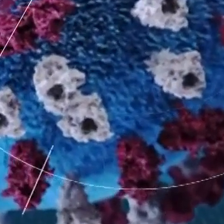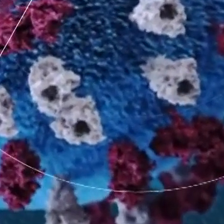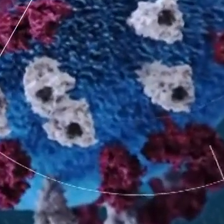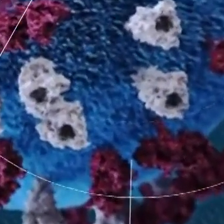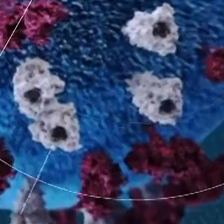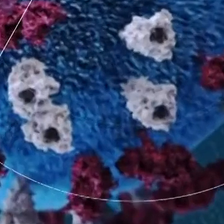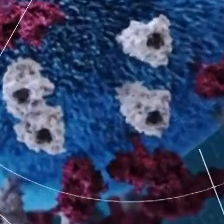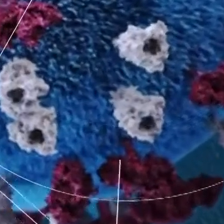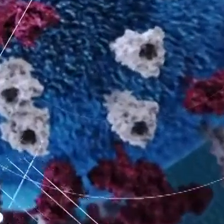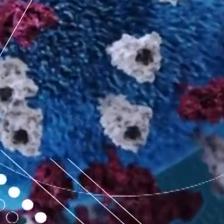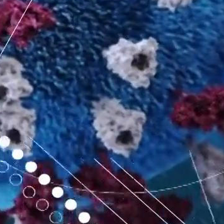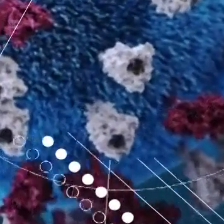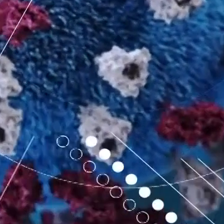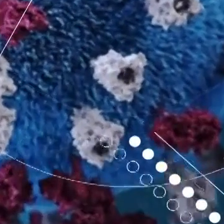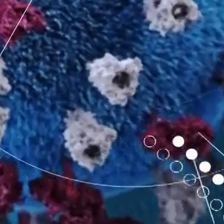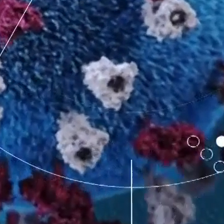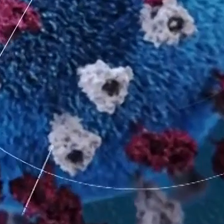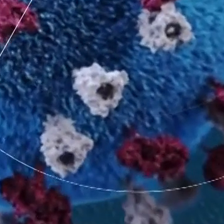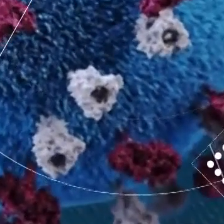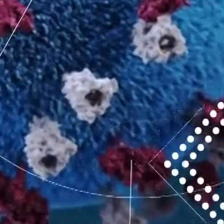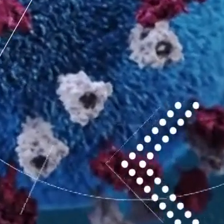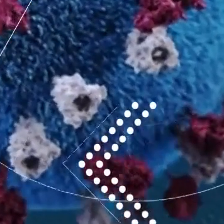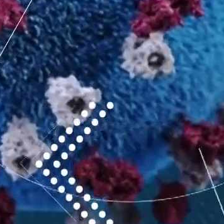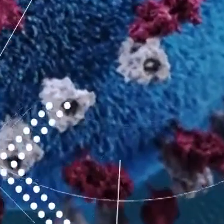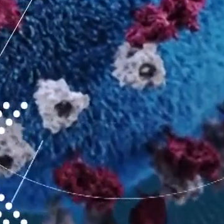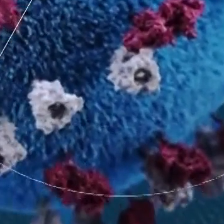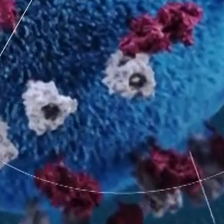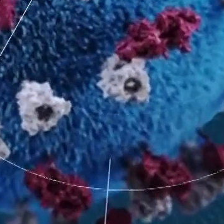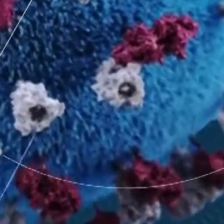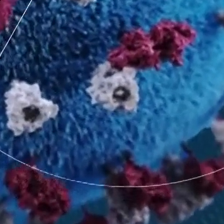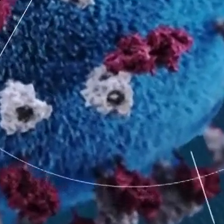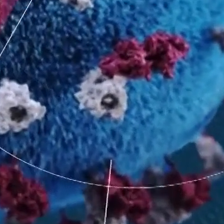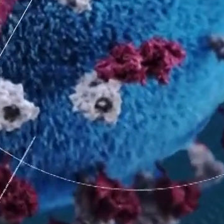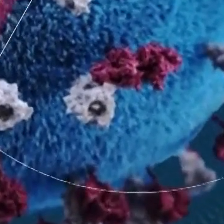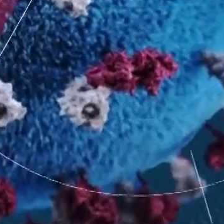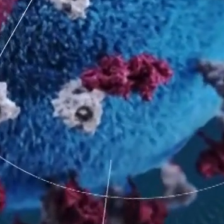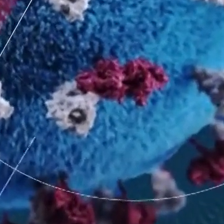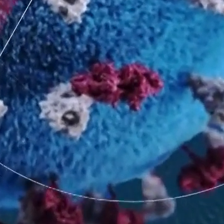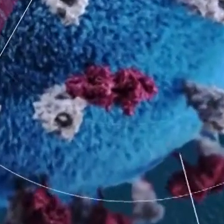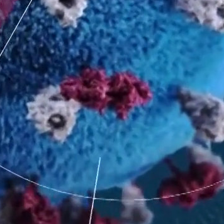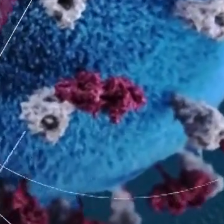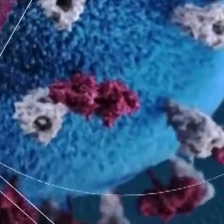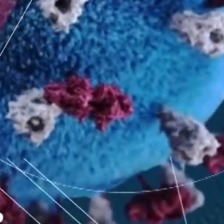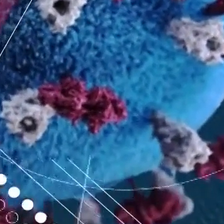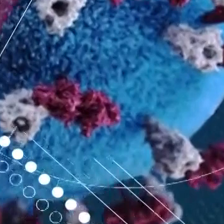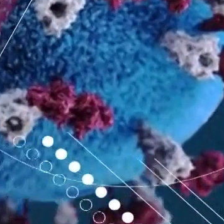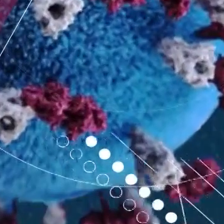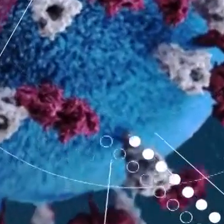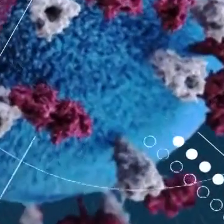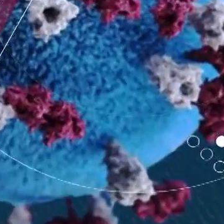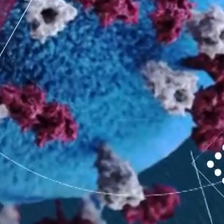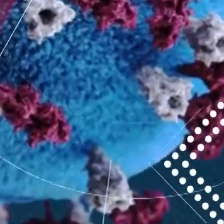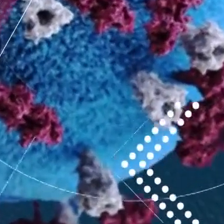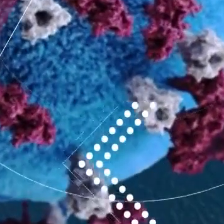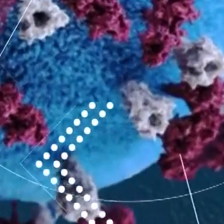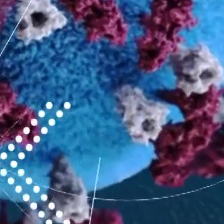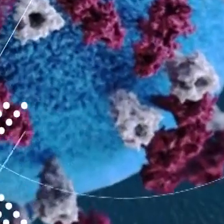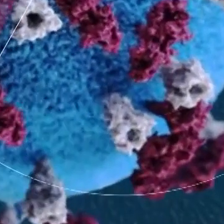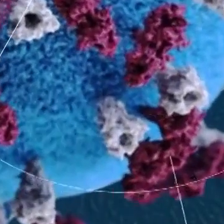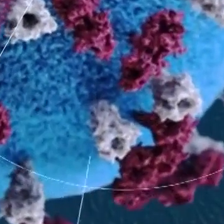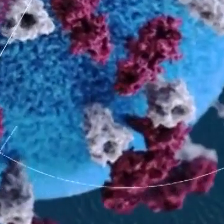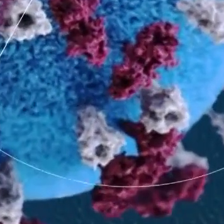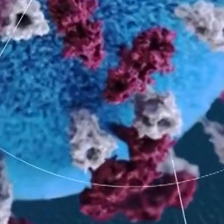casos, en Upala 15 casos, en Nicoya 10 casos y en Alajuela 8 casos. Esos fueron los